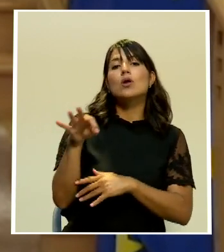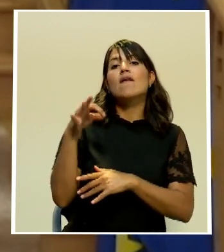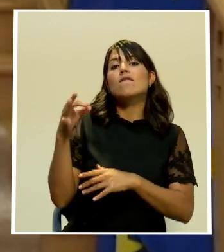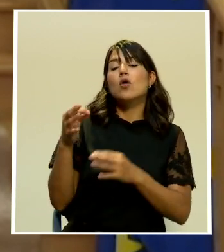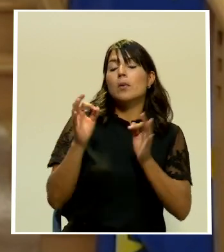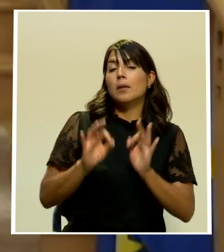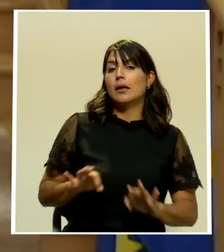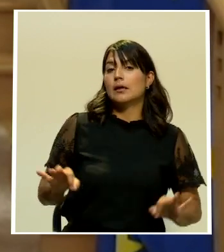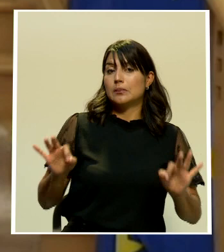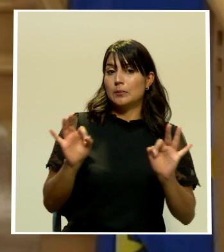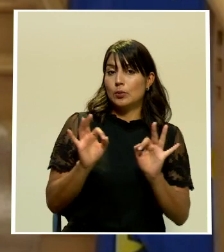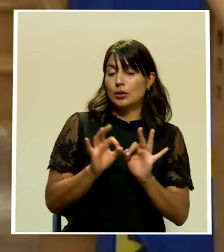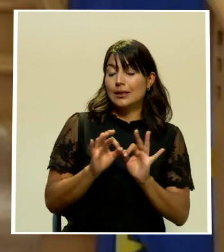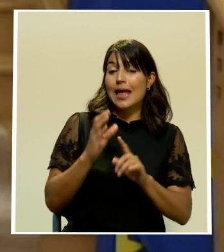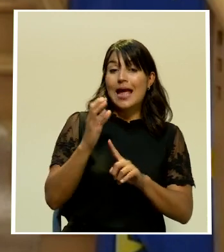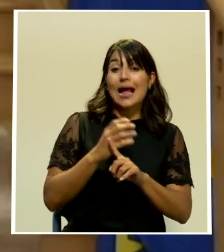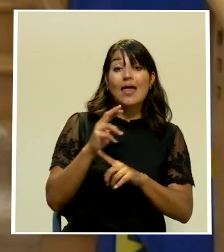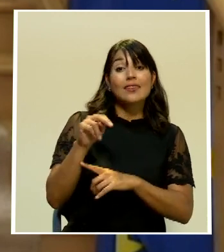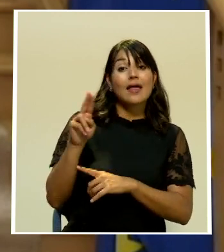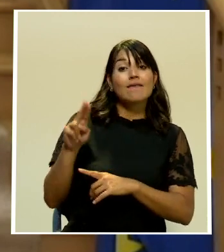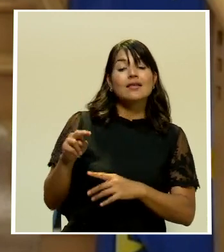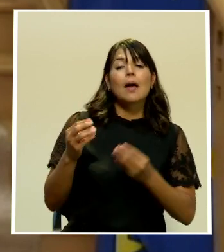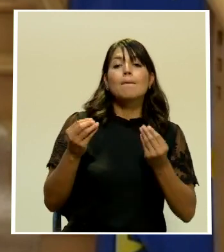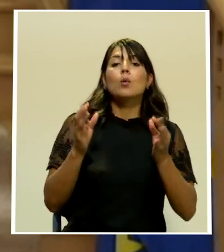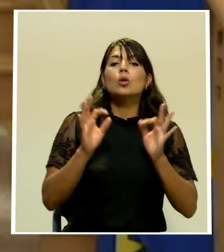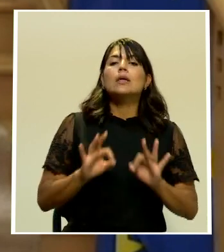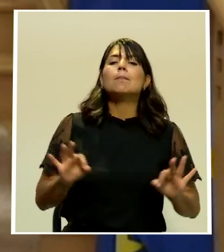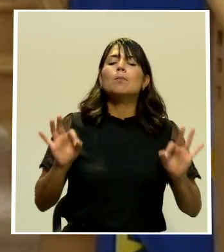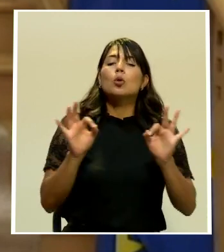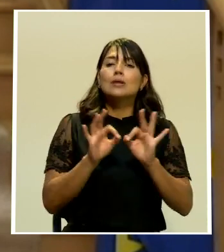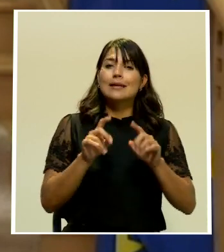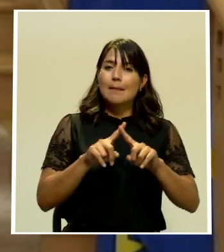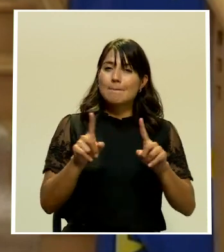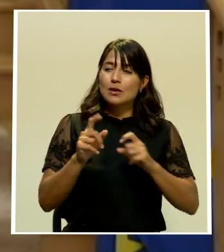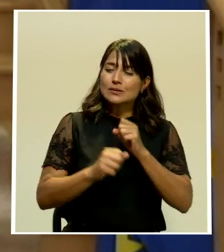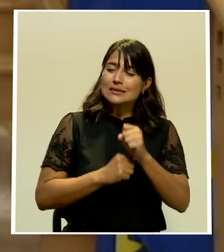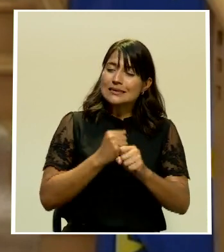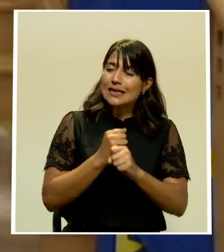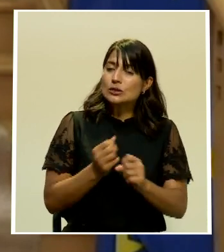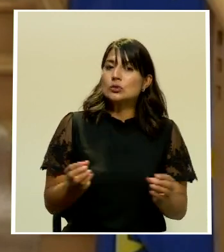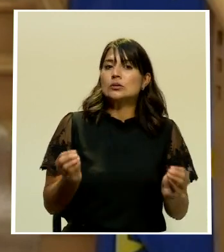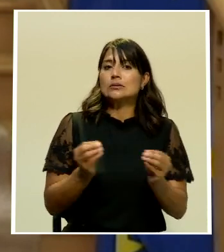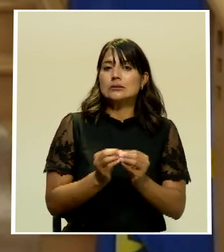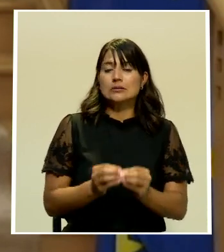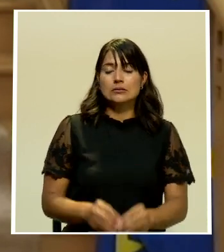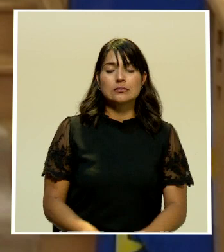significativa cada Navidad es importante pero este año lo es particularmente